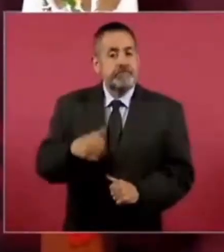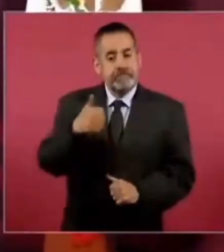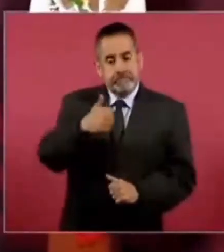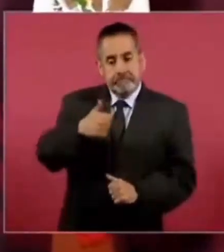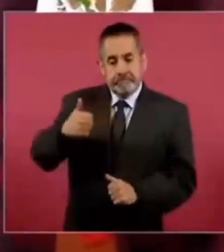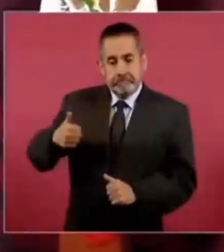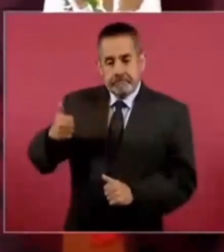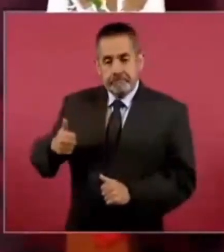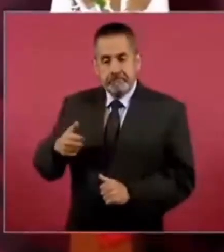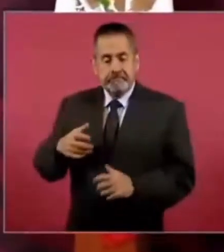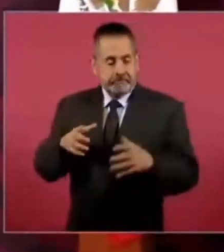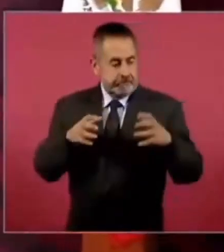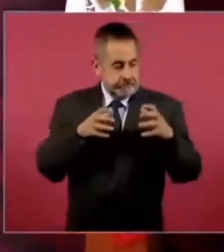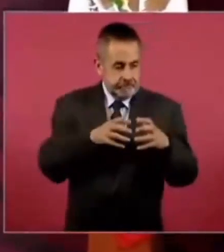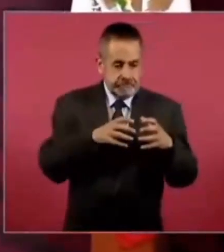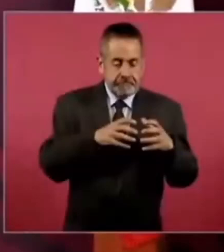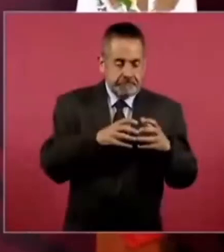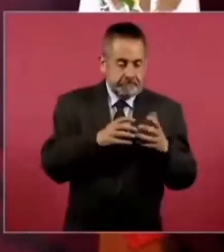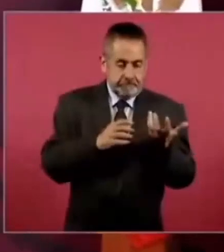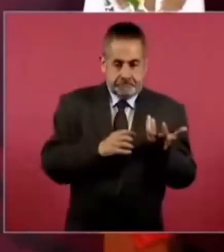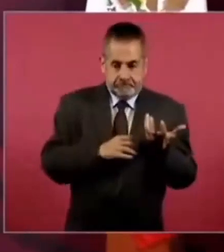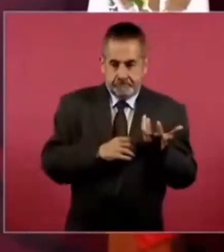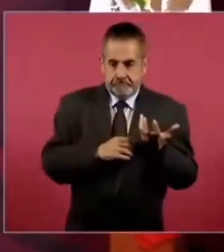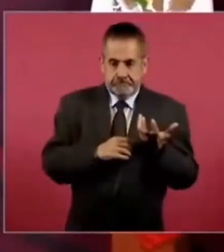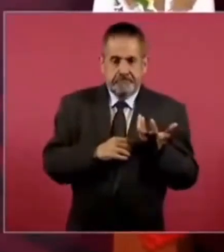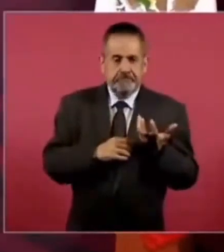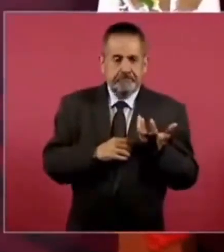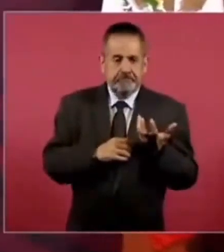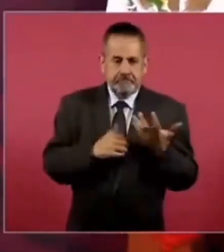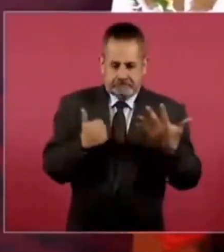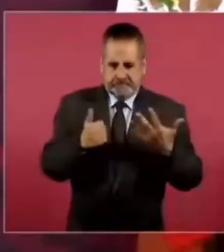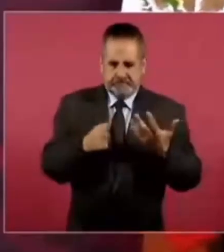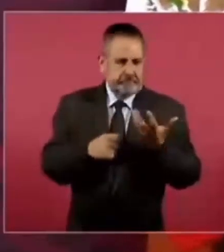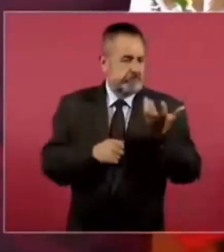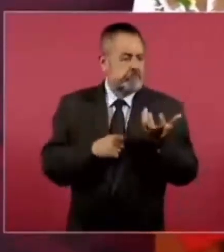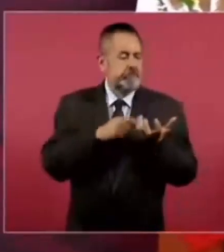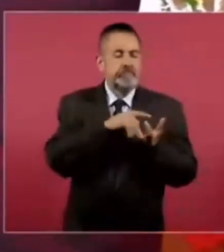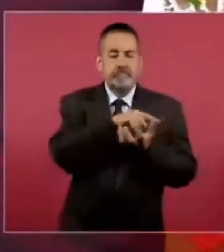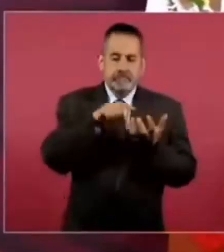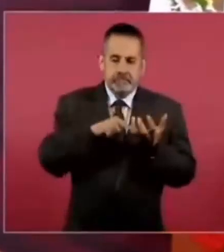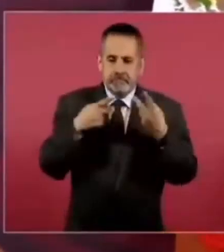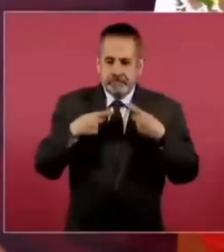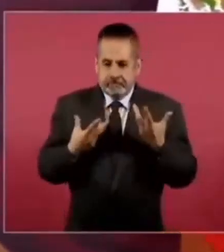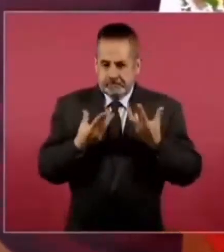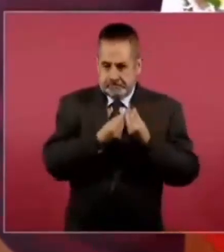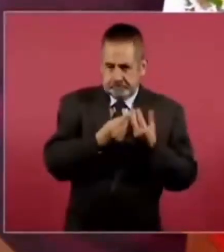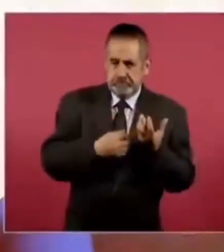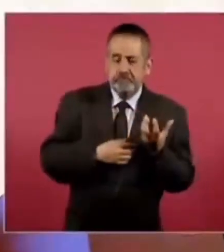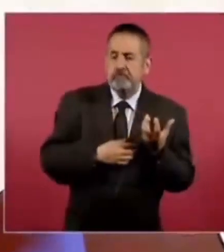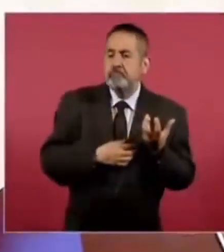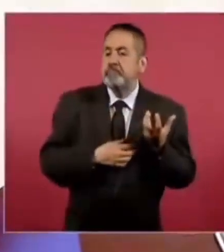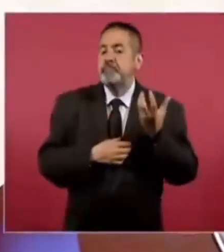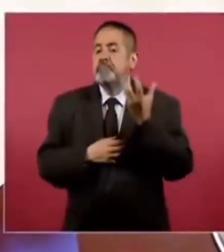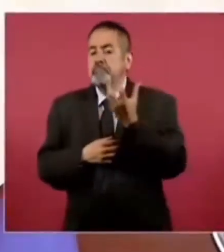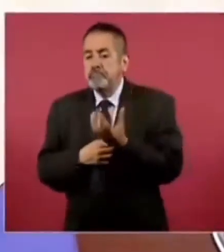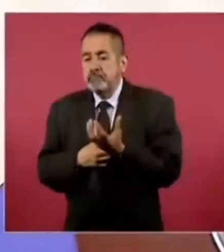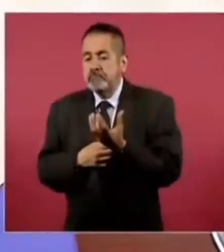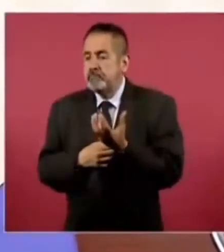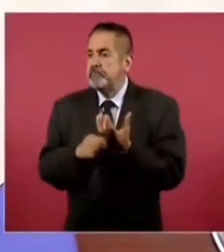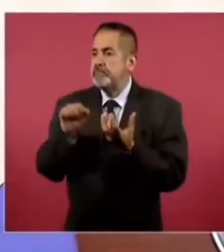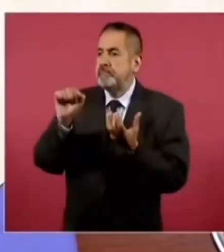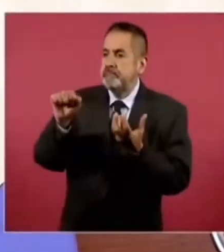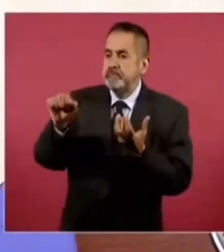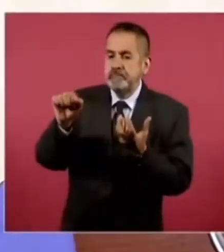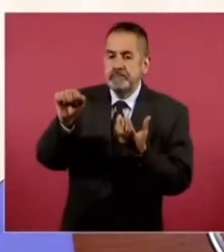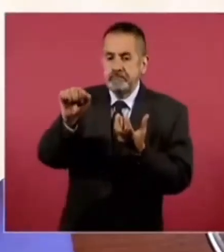a un domicilio. Y acompañaba al encuestador,